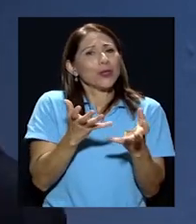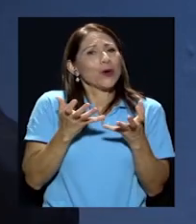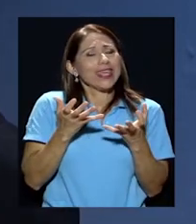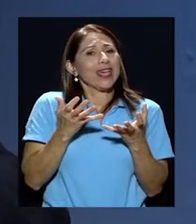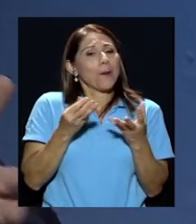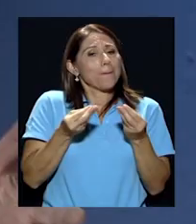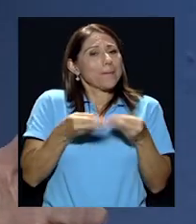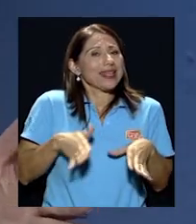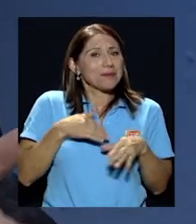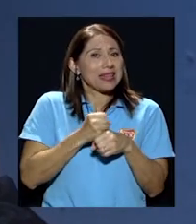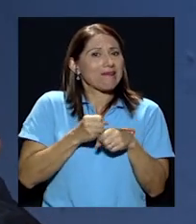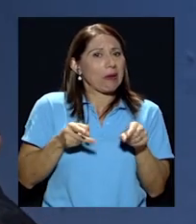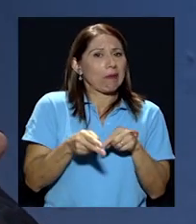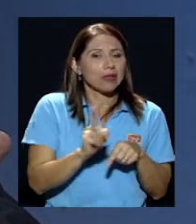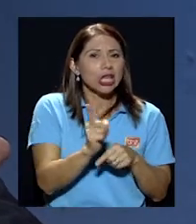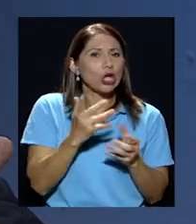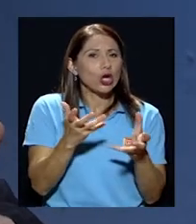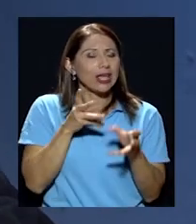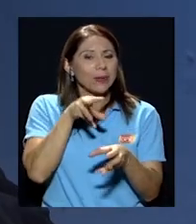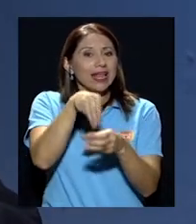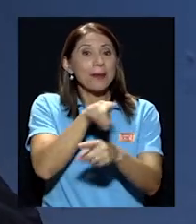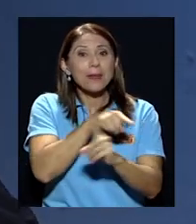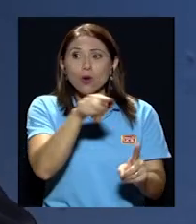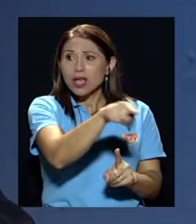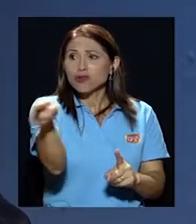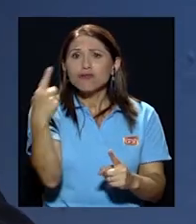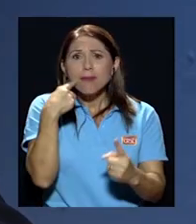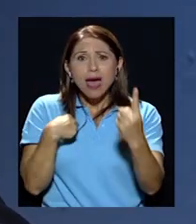meterme en esto pero me han confirmado que esa